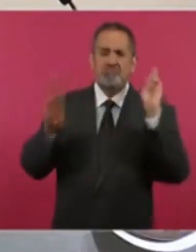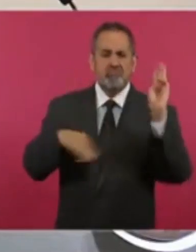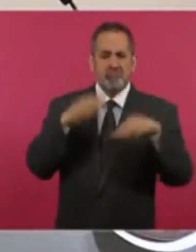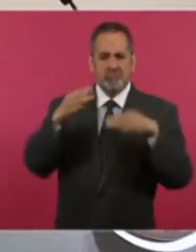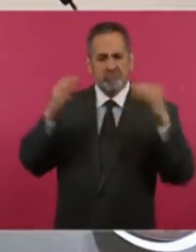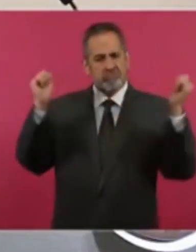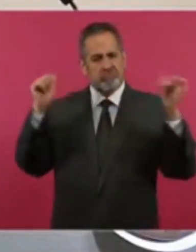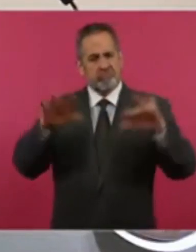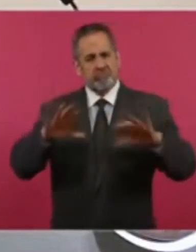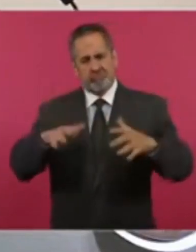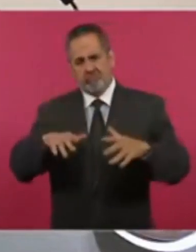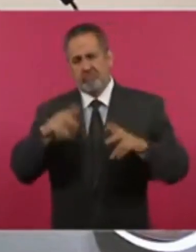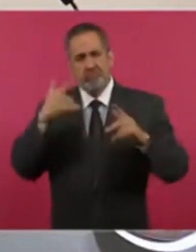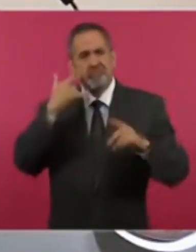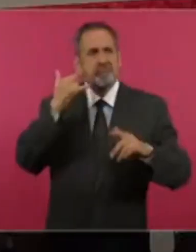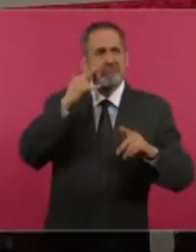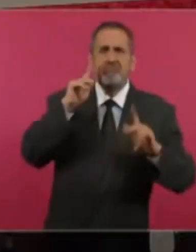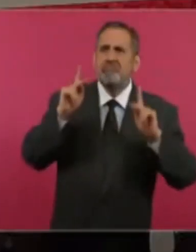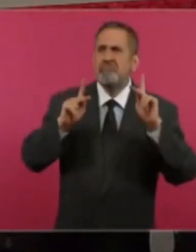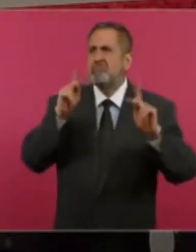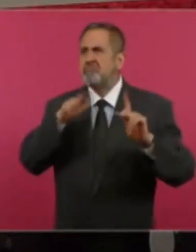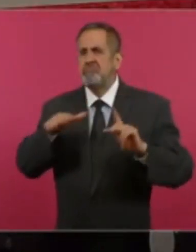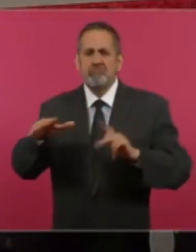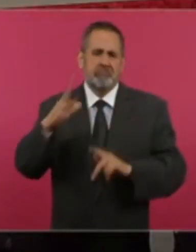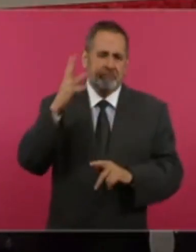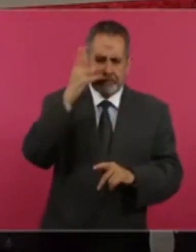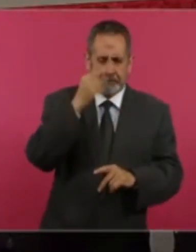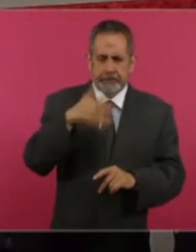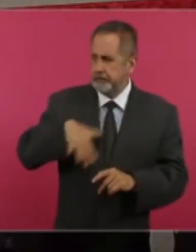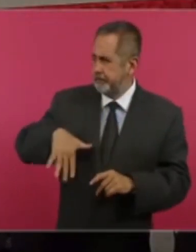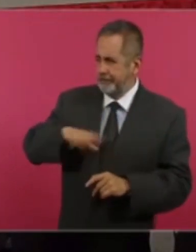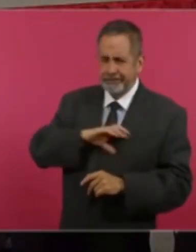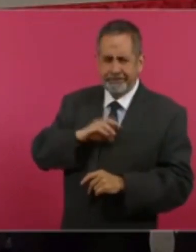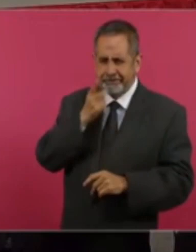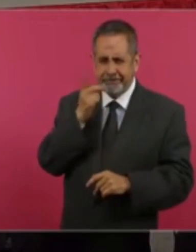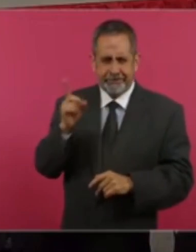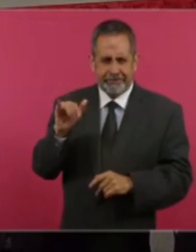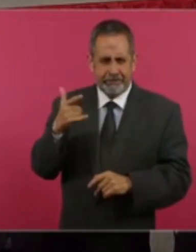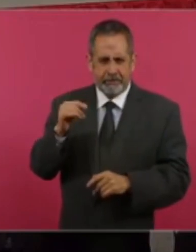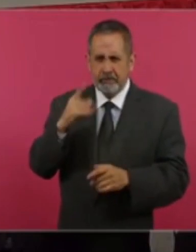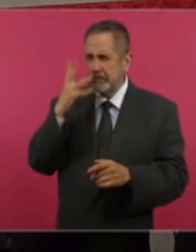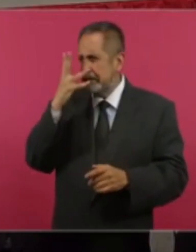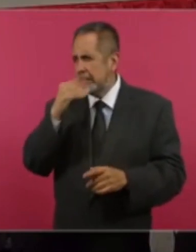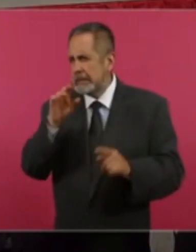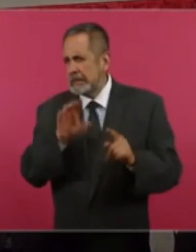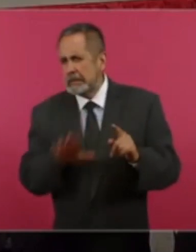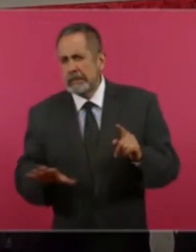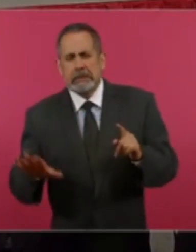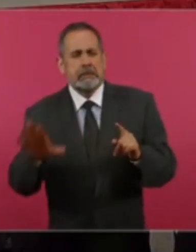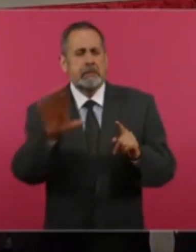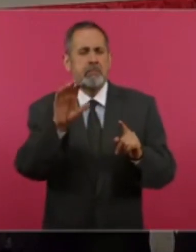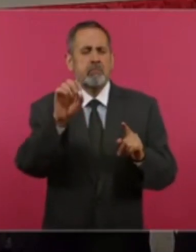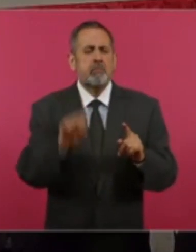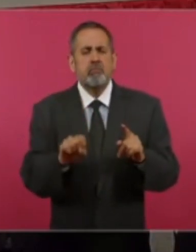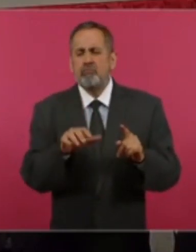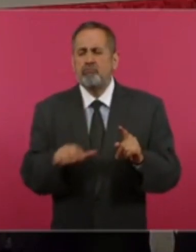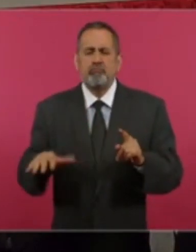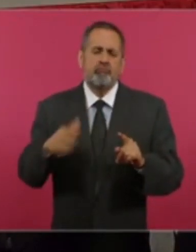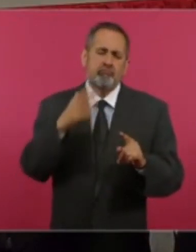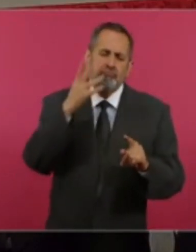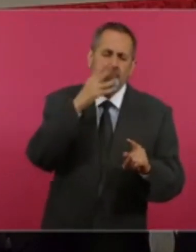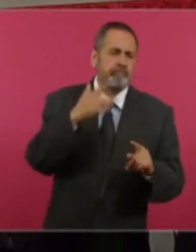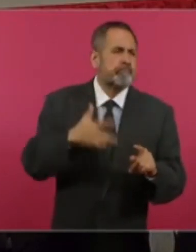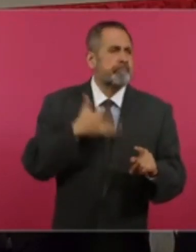recorrerán zonas inimaginables, como lo ha comentado ahorita nuestro querido Diego, por toda la región sureste de nuestro país viviendo experiencias